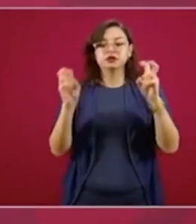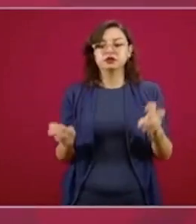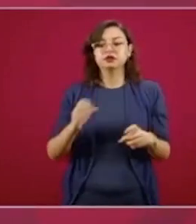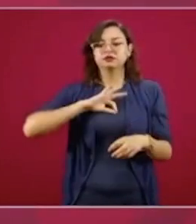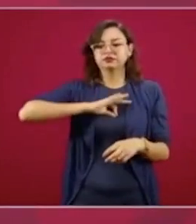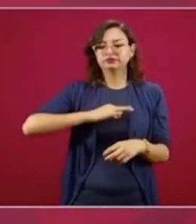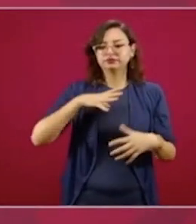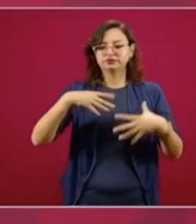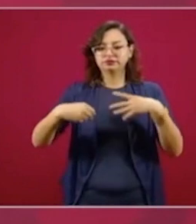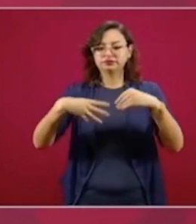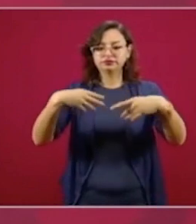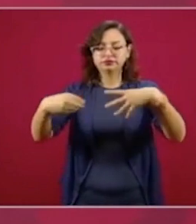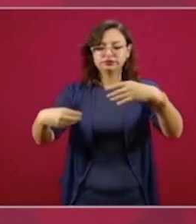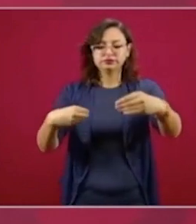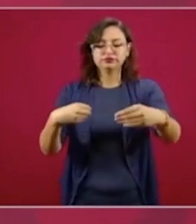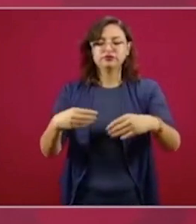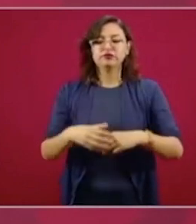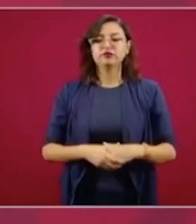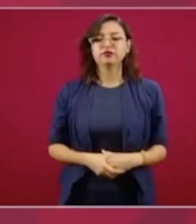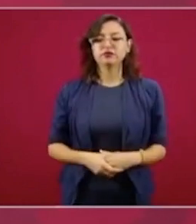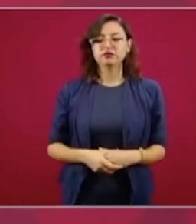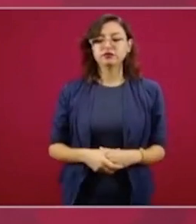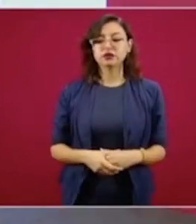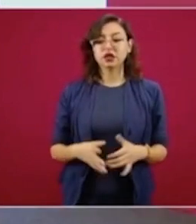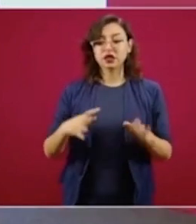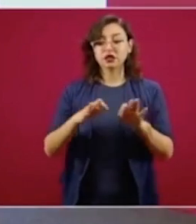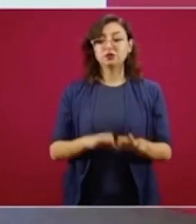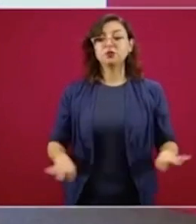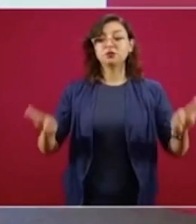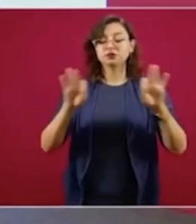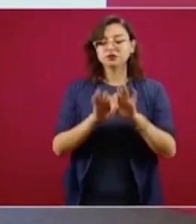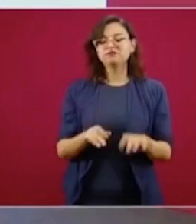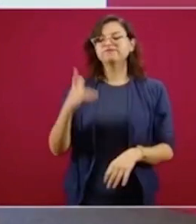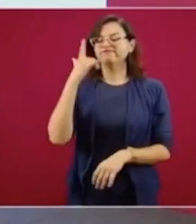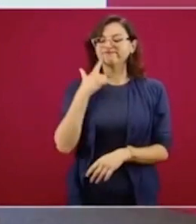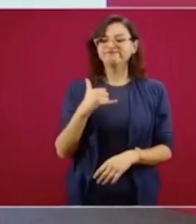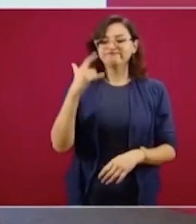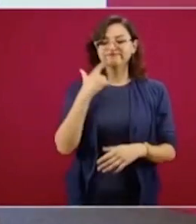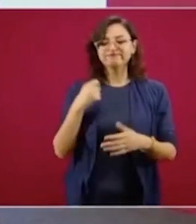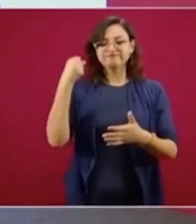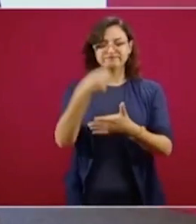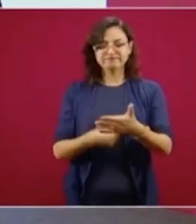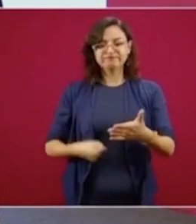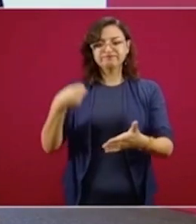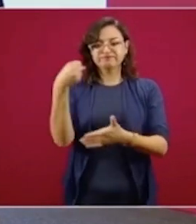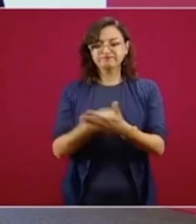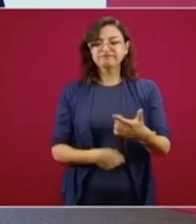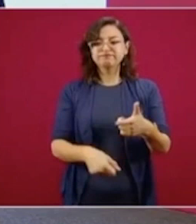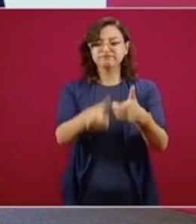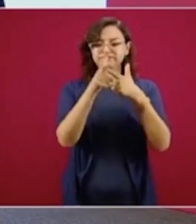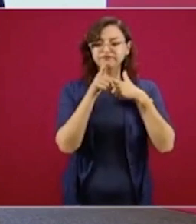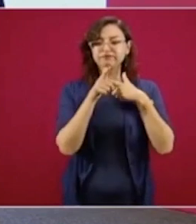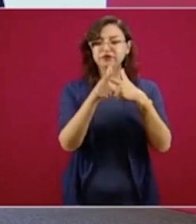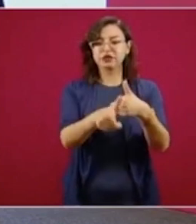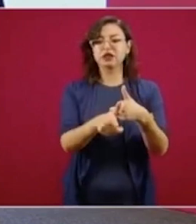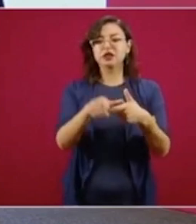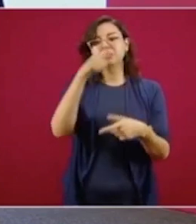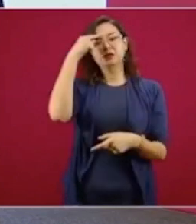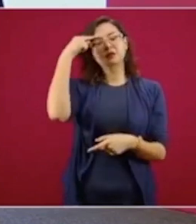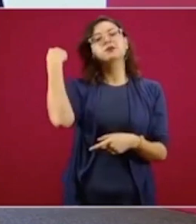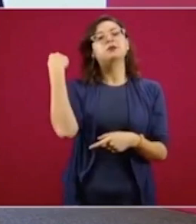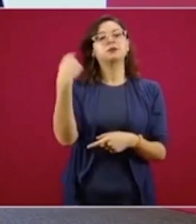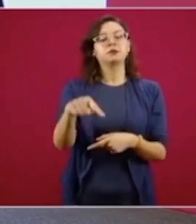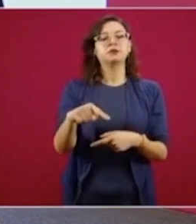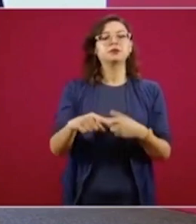Lo importante es que esta batalla ya inició y seguiremos actuando con contundencia para erradicar